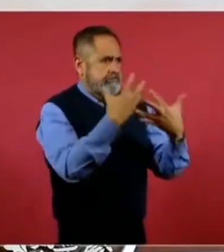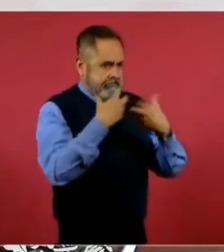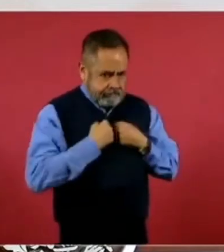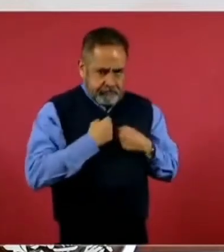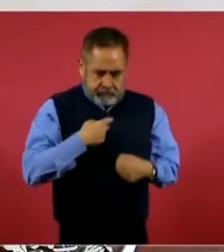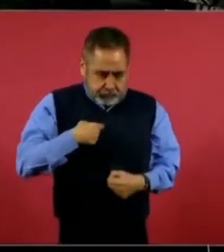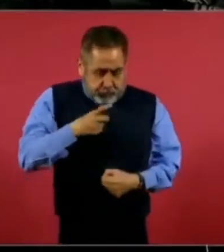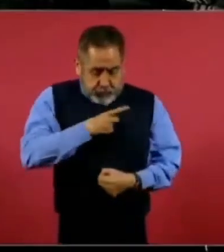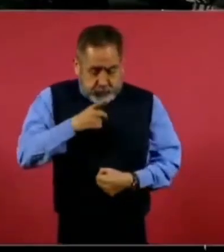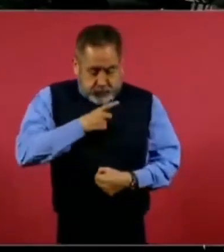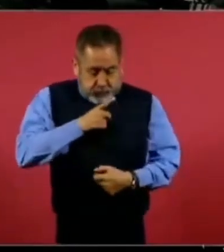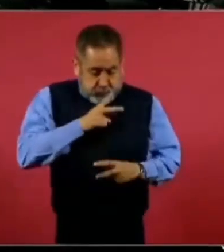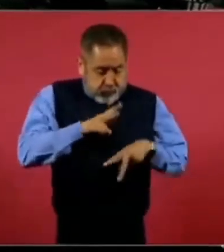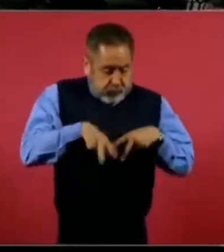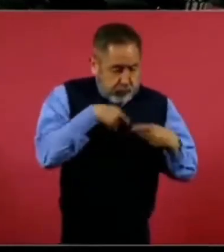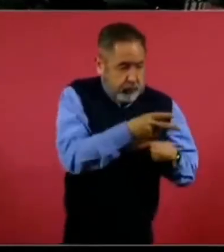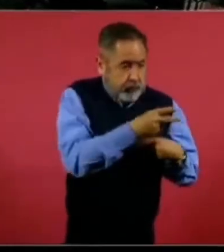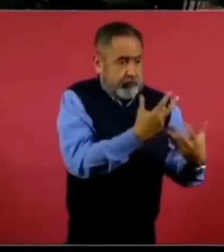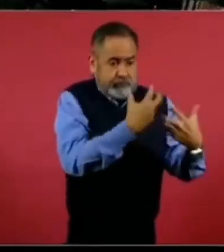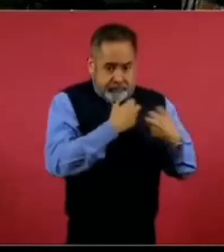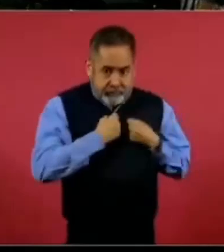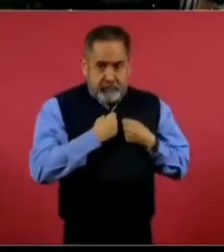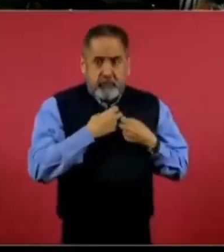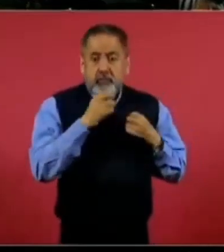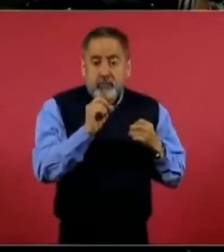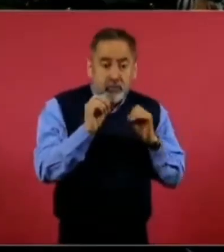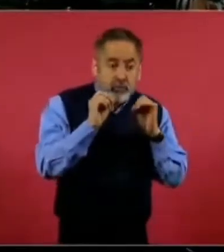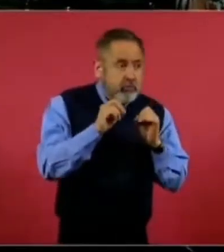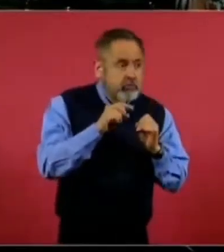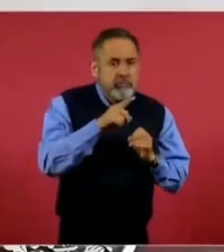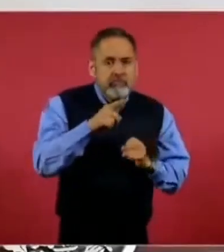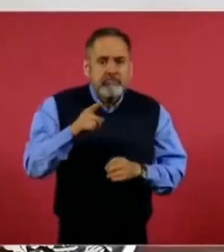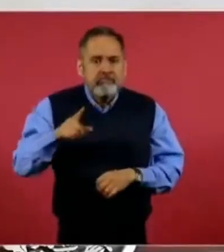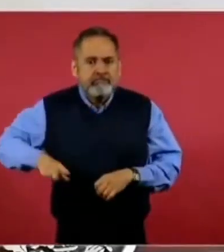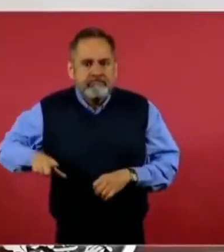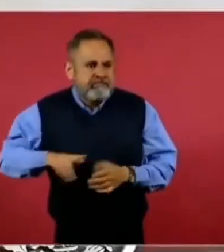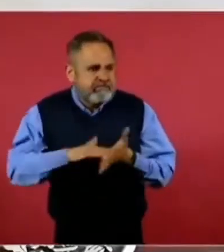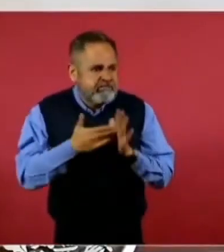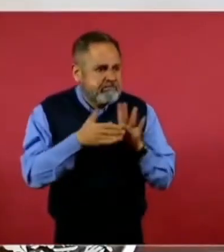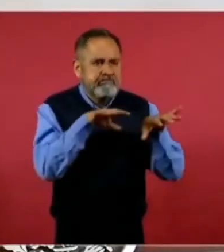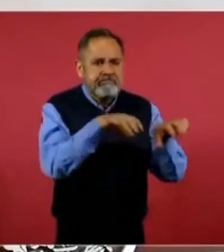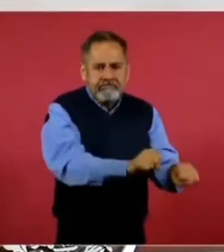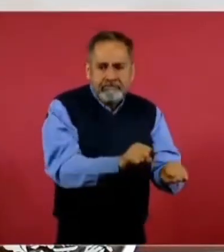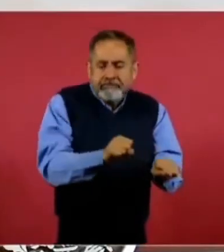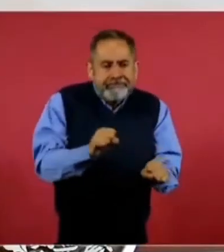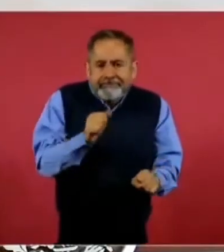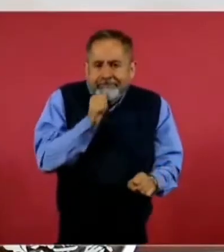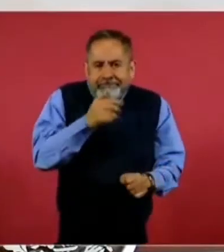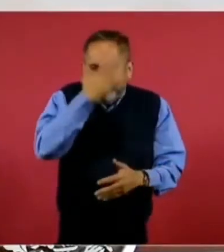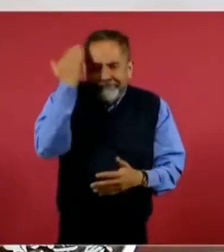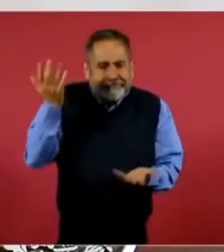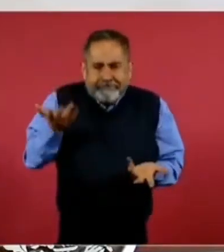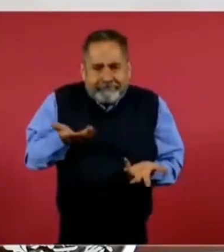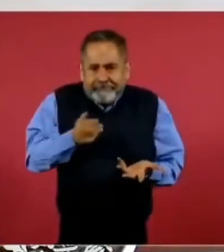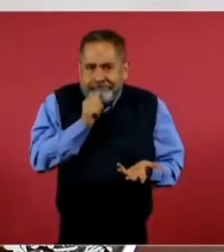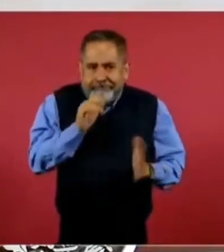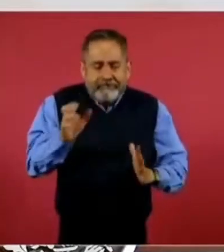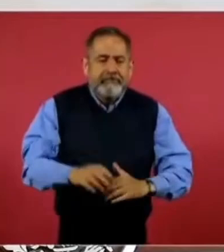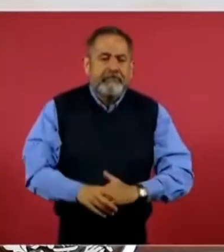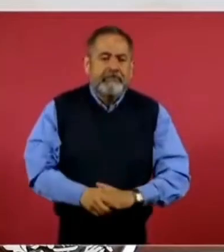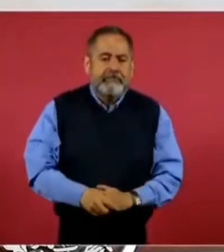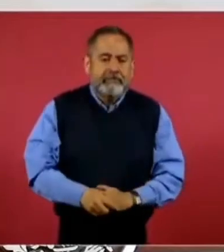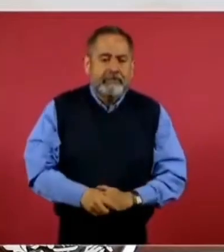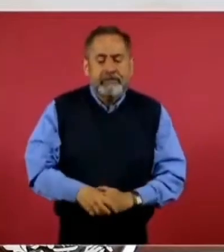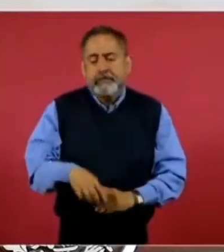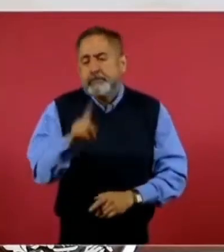¿Sorprendió la noticia? ¿Cómo a todos? O sea, es importante